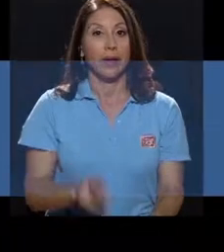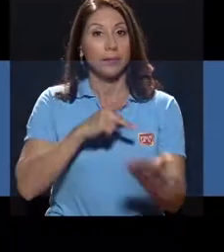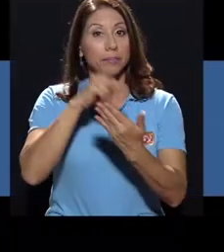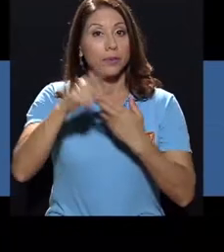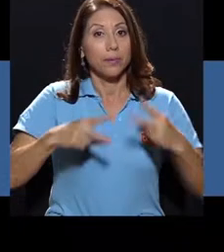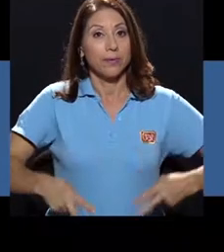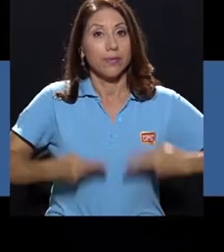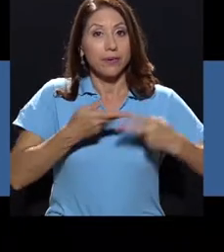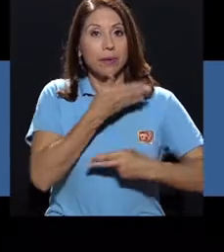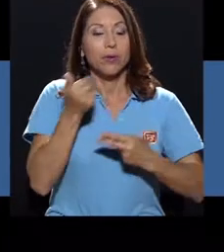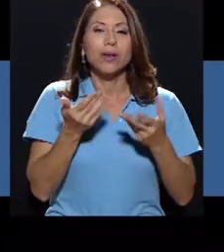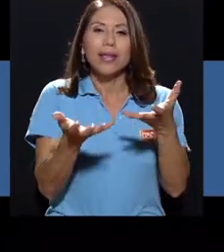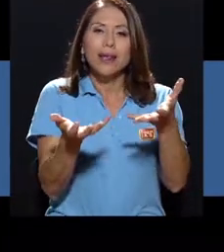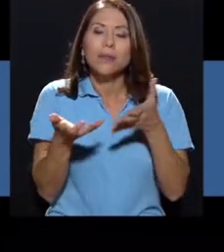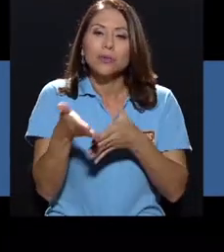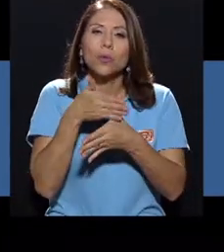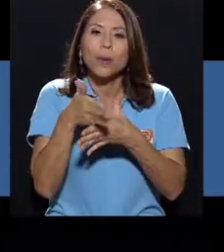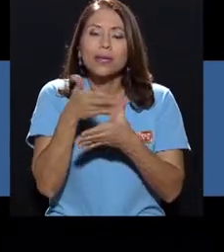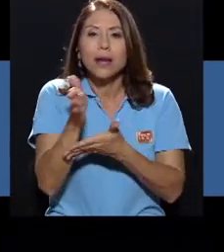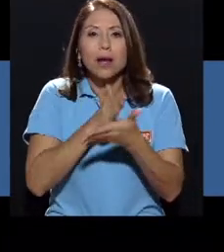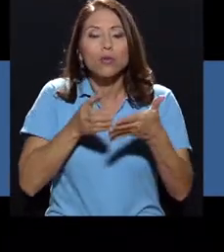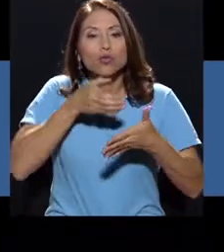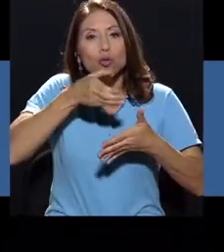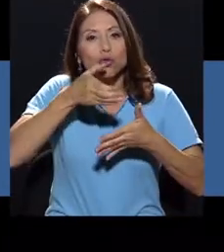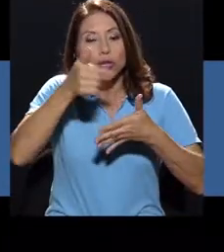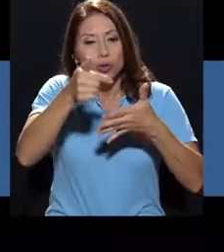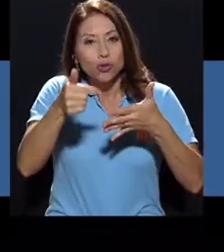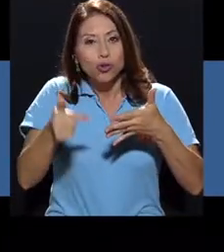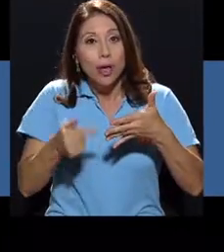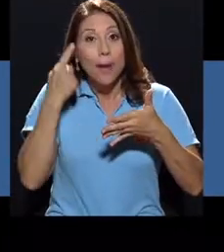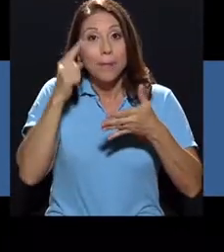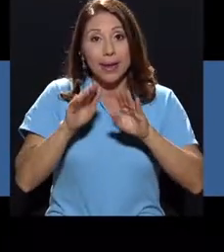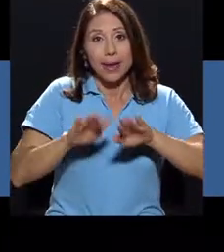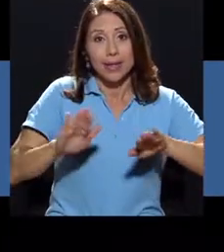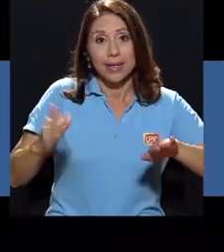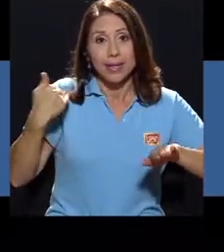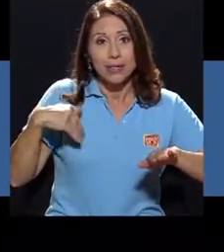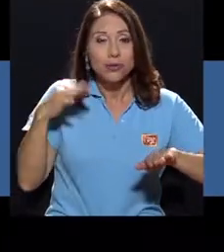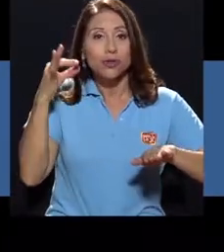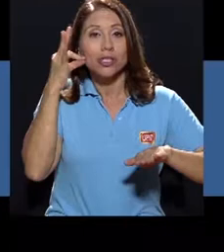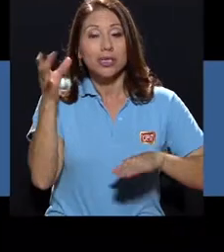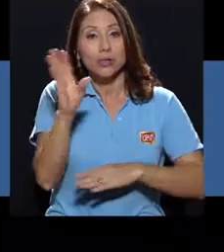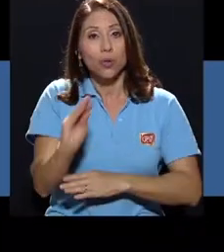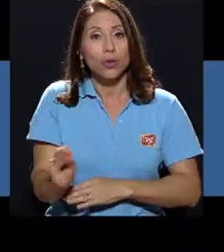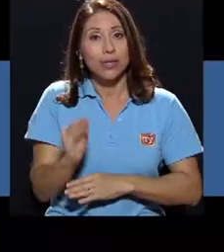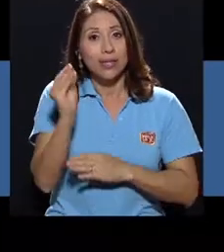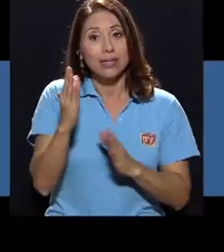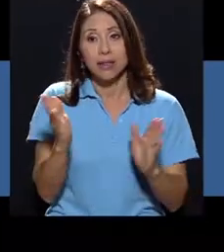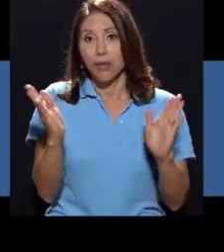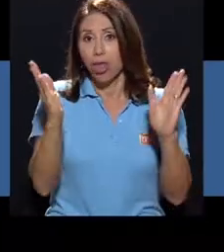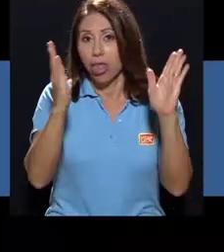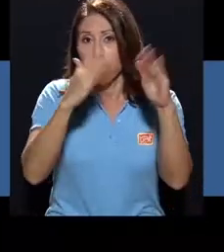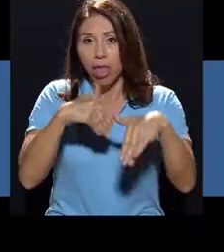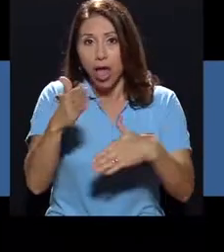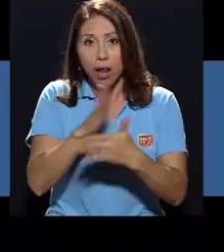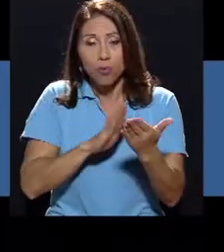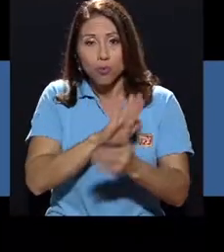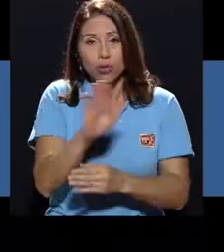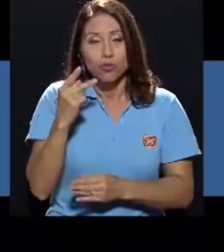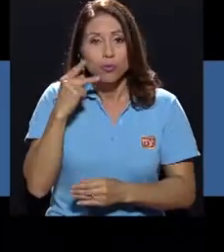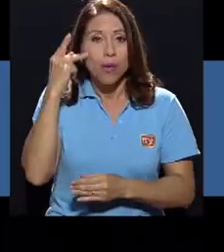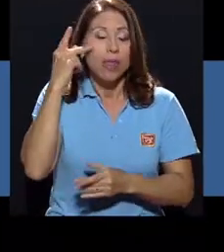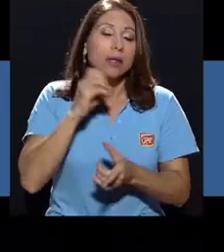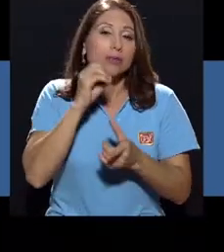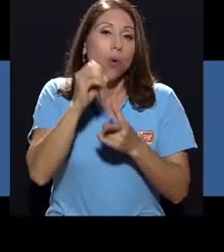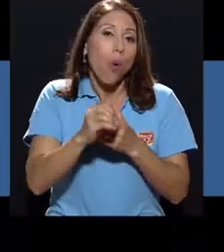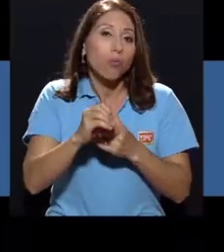Vivir Mejor queremos compartir algunos consejos para niños, niñas o adolescentes que han perdido a alguno de sus padres o a otro